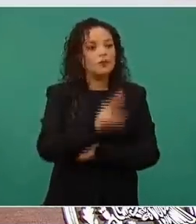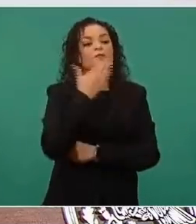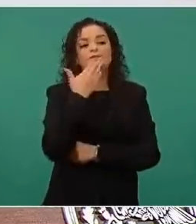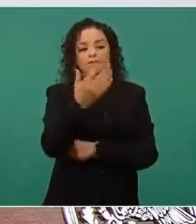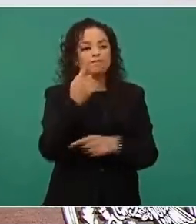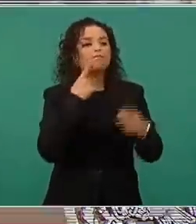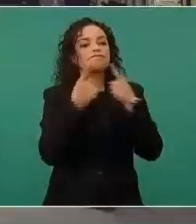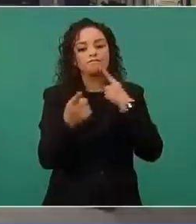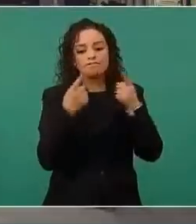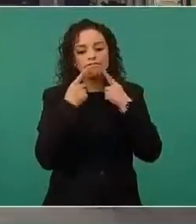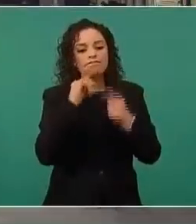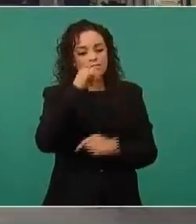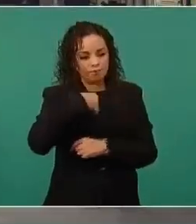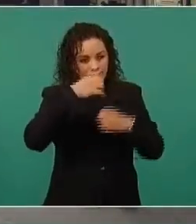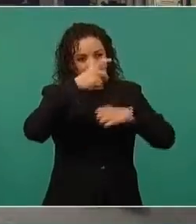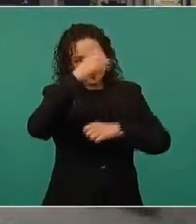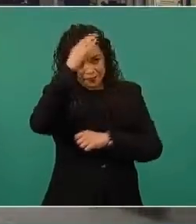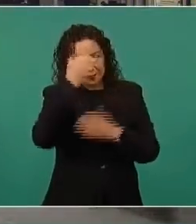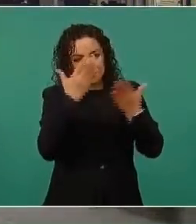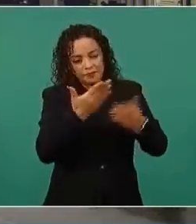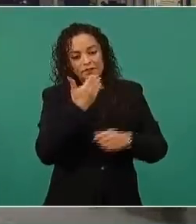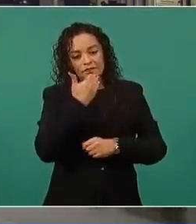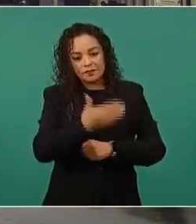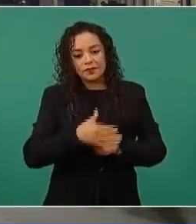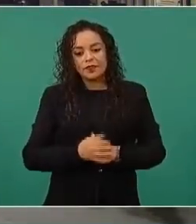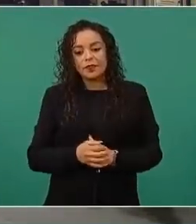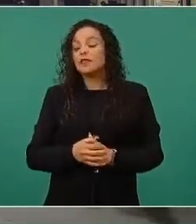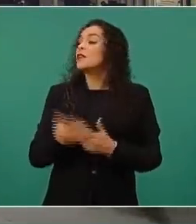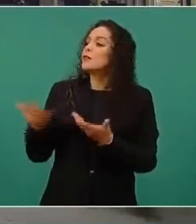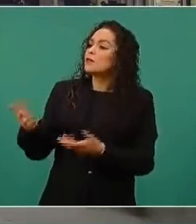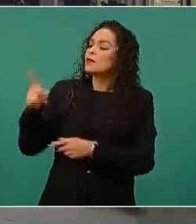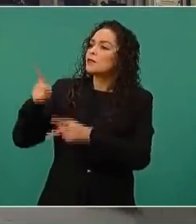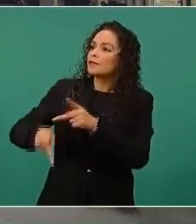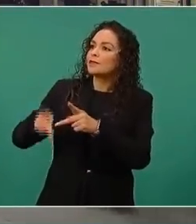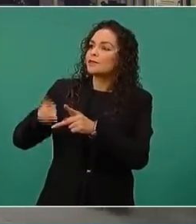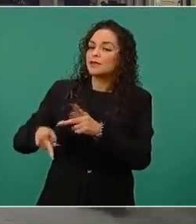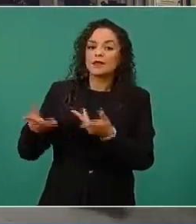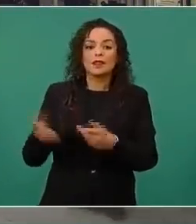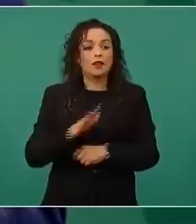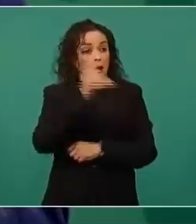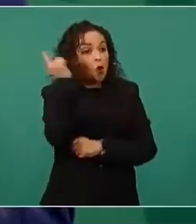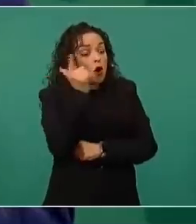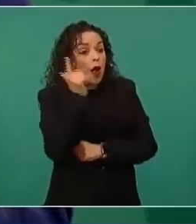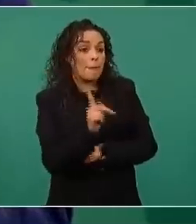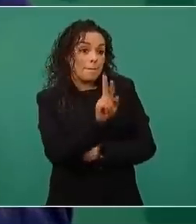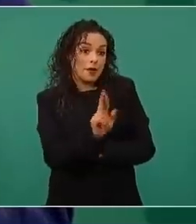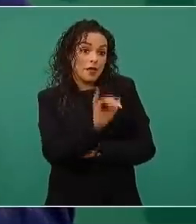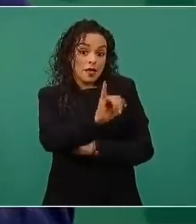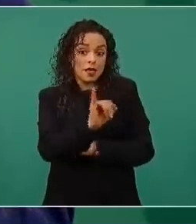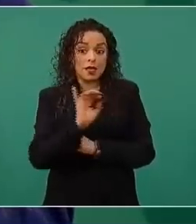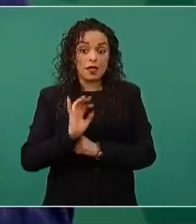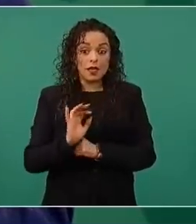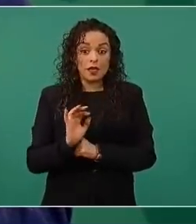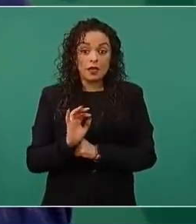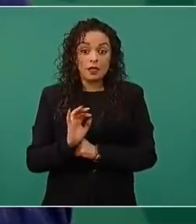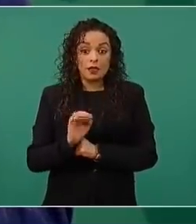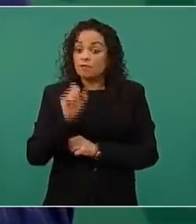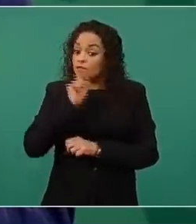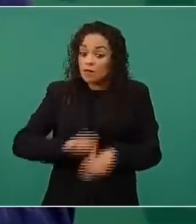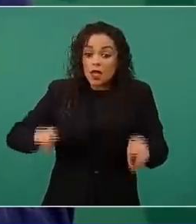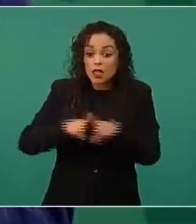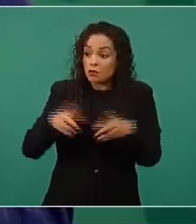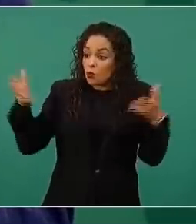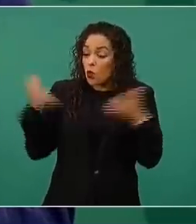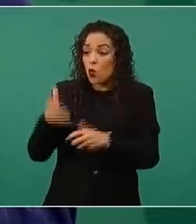que se esté llevando a cabo el diálogo. Y lo mismo, ojalá y el PRI haga lo mismo,